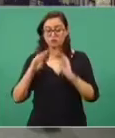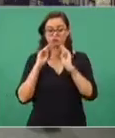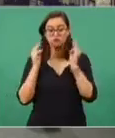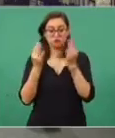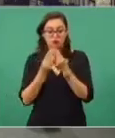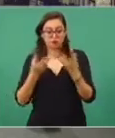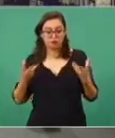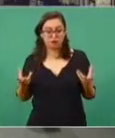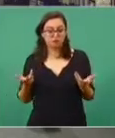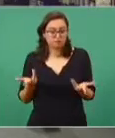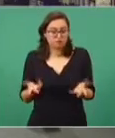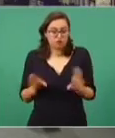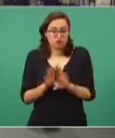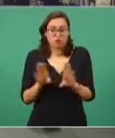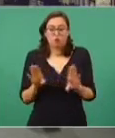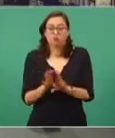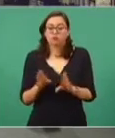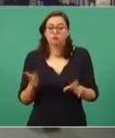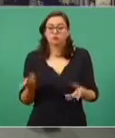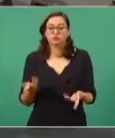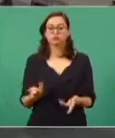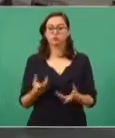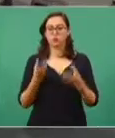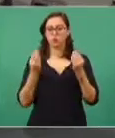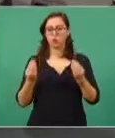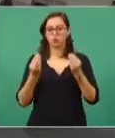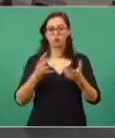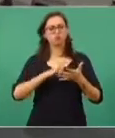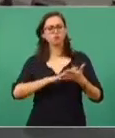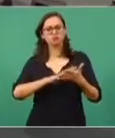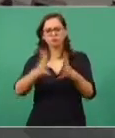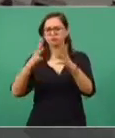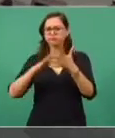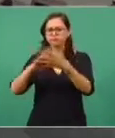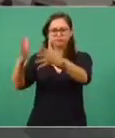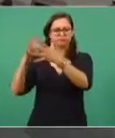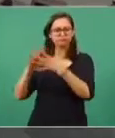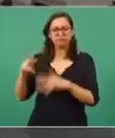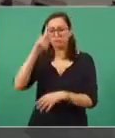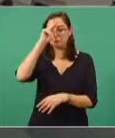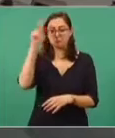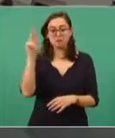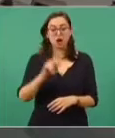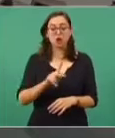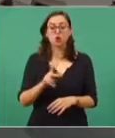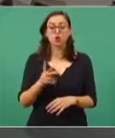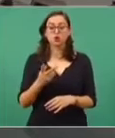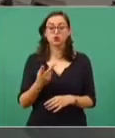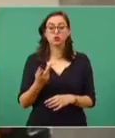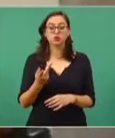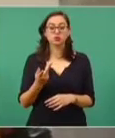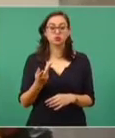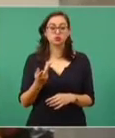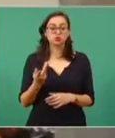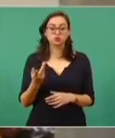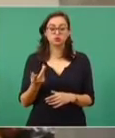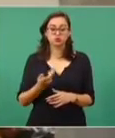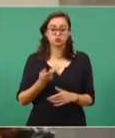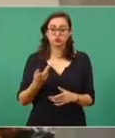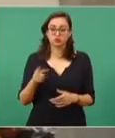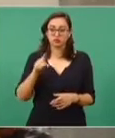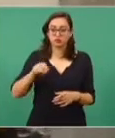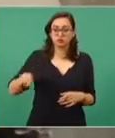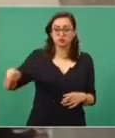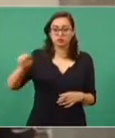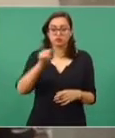que pues prácticamente están azotando la seguridad de las alcaldías